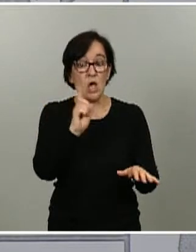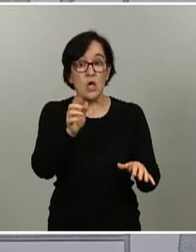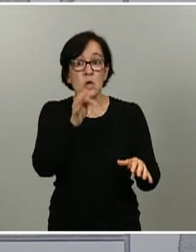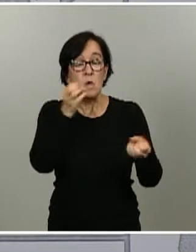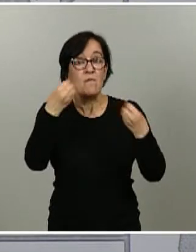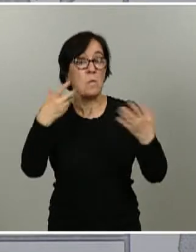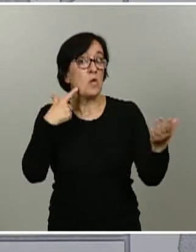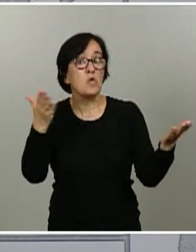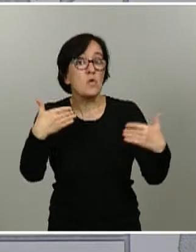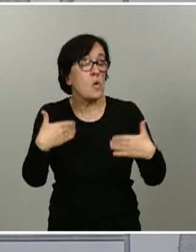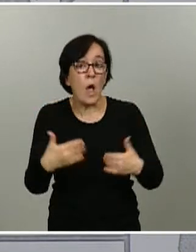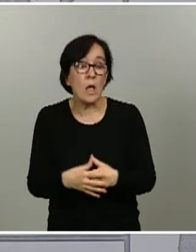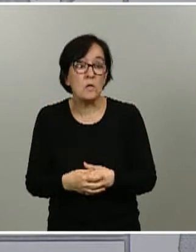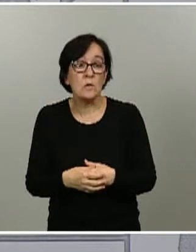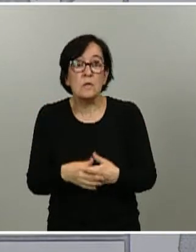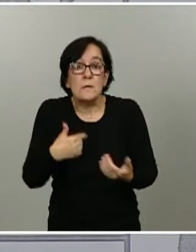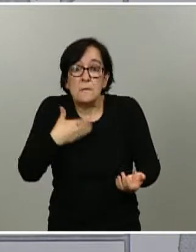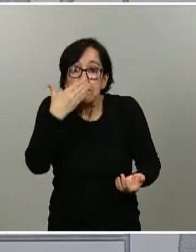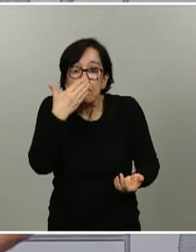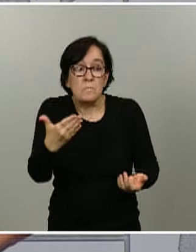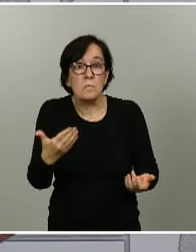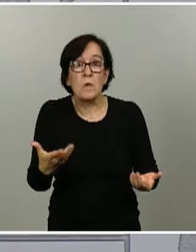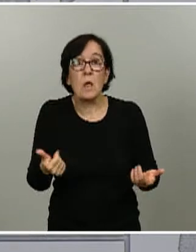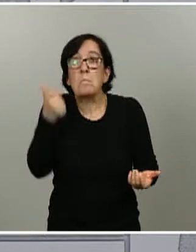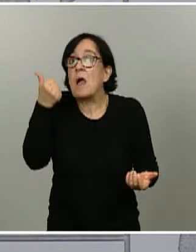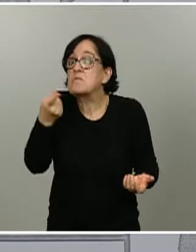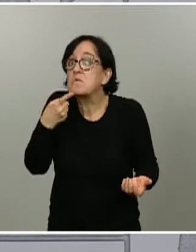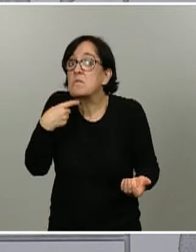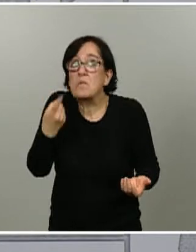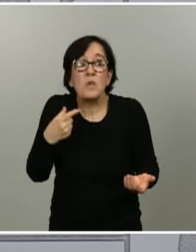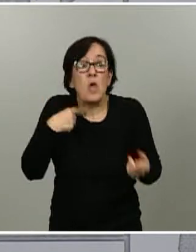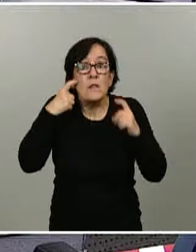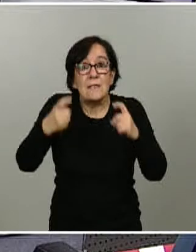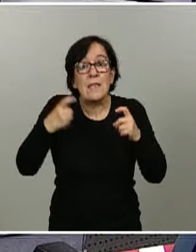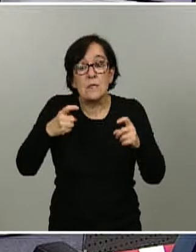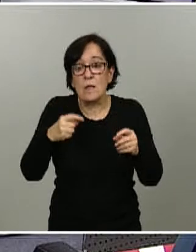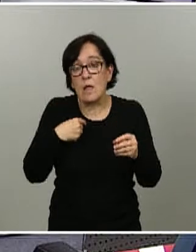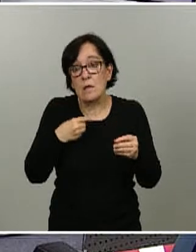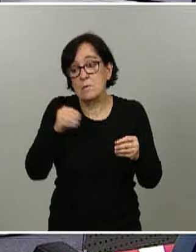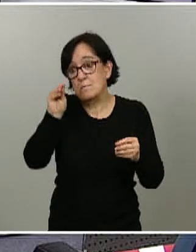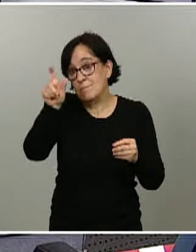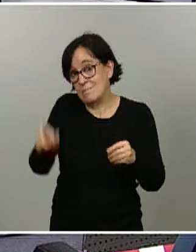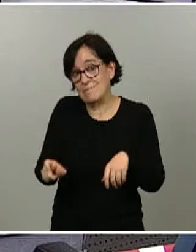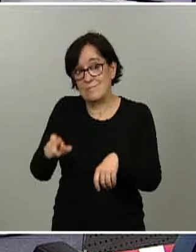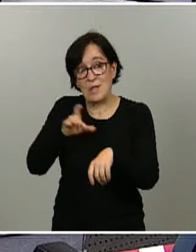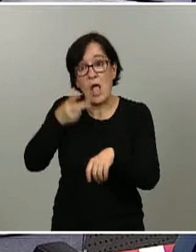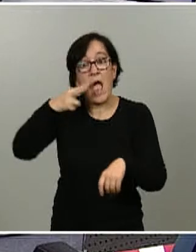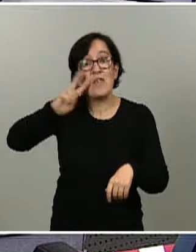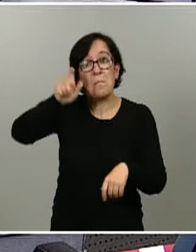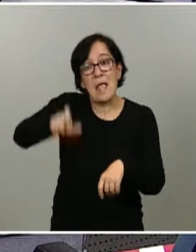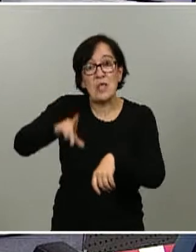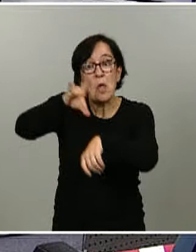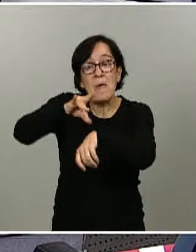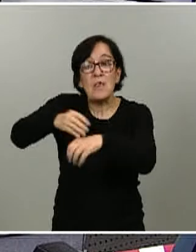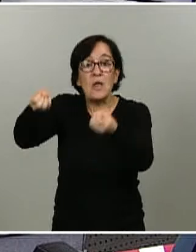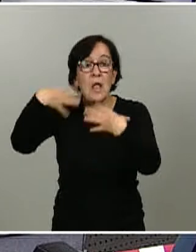yo la verdad es que no tengo mucho más que decir. Yo intentaría pasárselo quizás a nuestros expertos médicos a que nos digan si